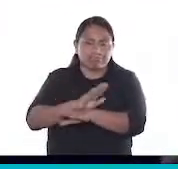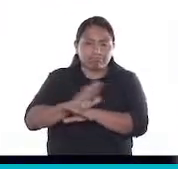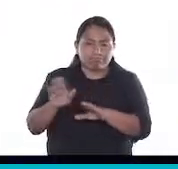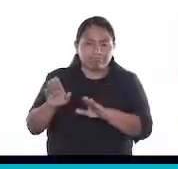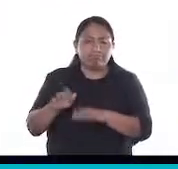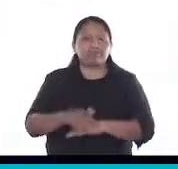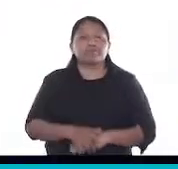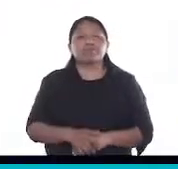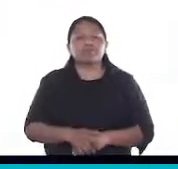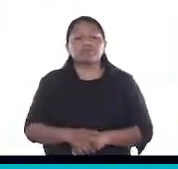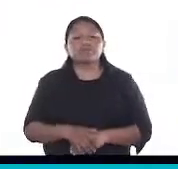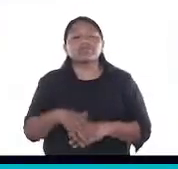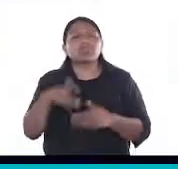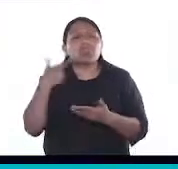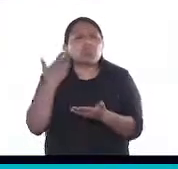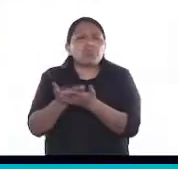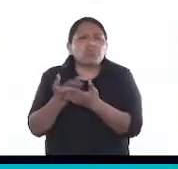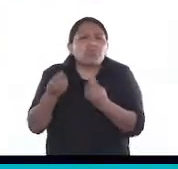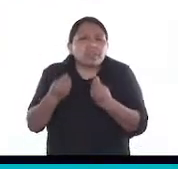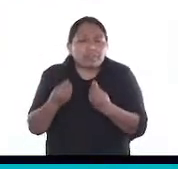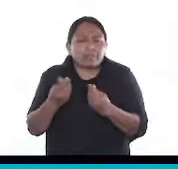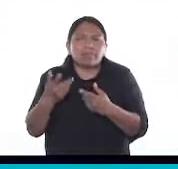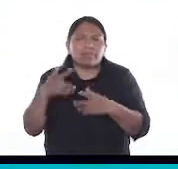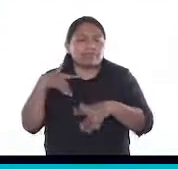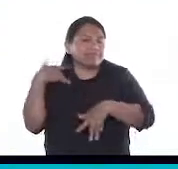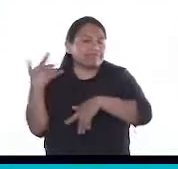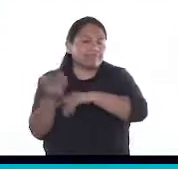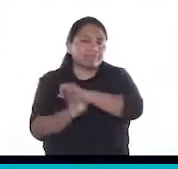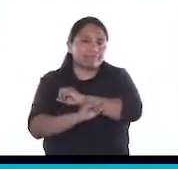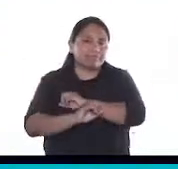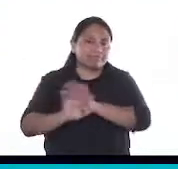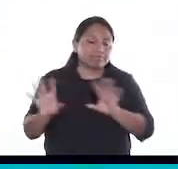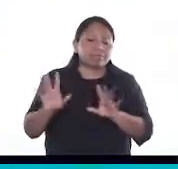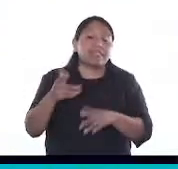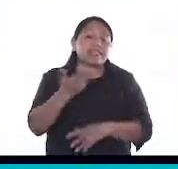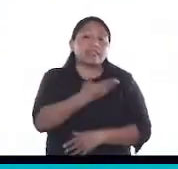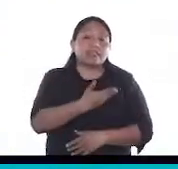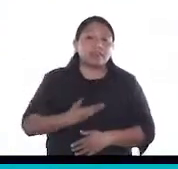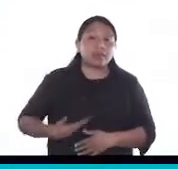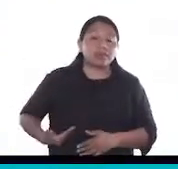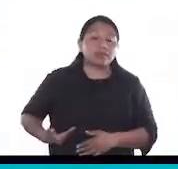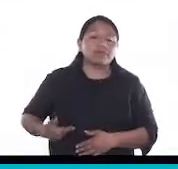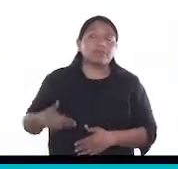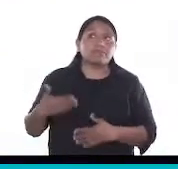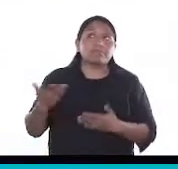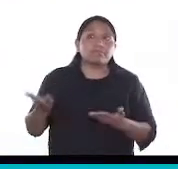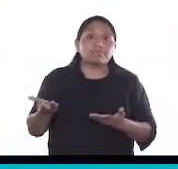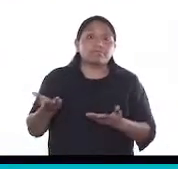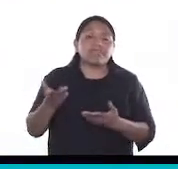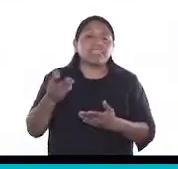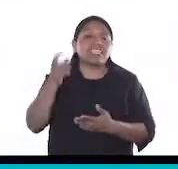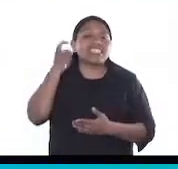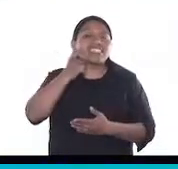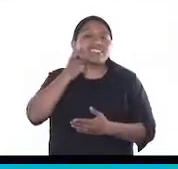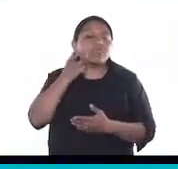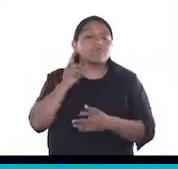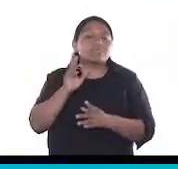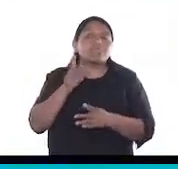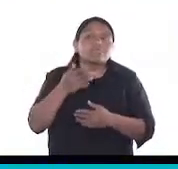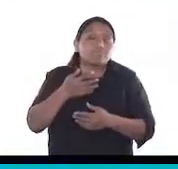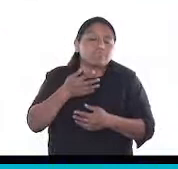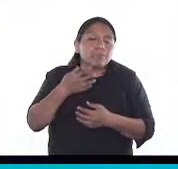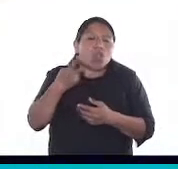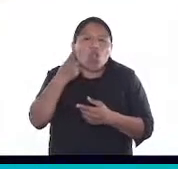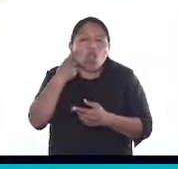esto se ha descontrolado y el gobierno de Kicillof nunca tuvo un